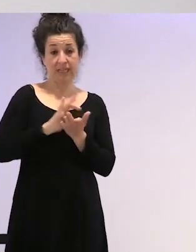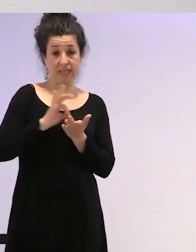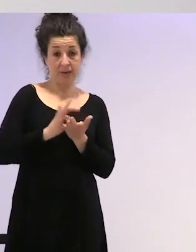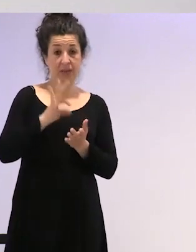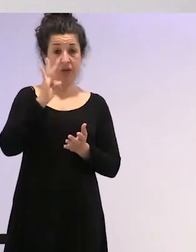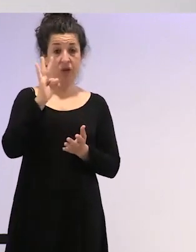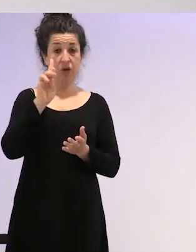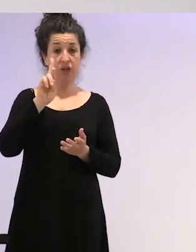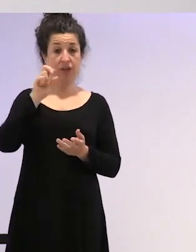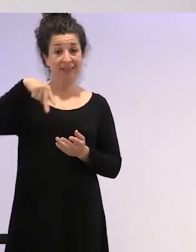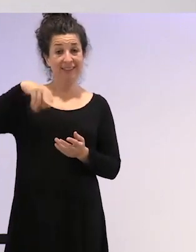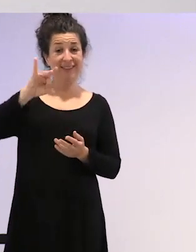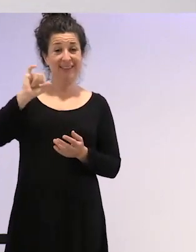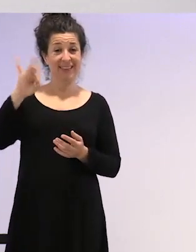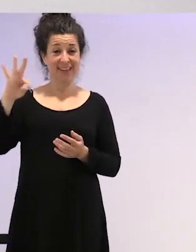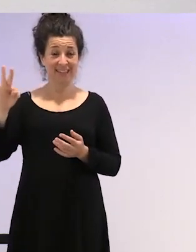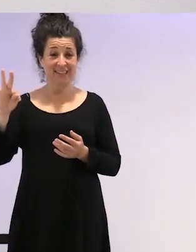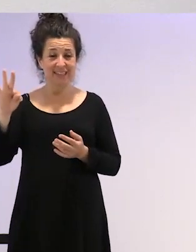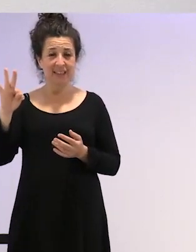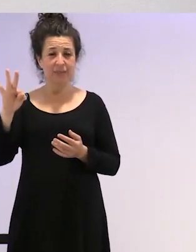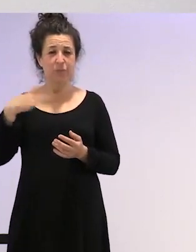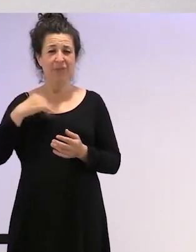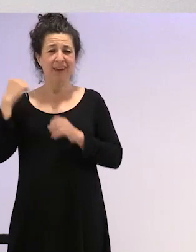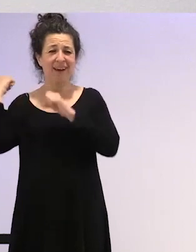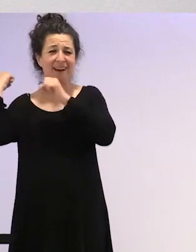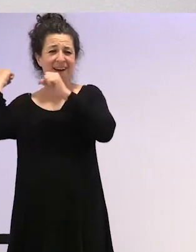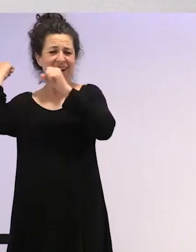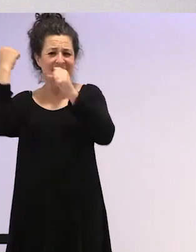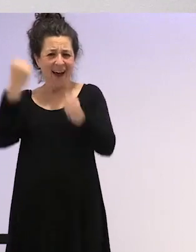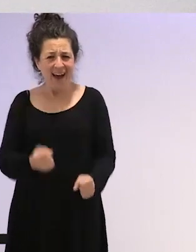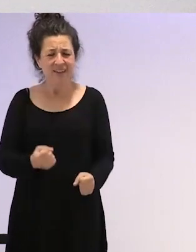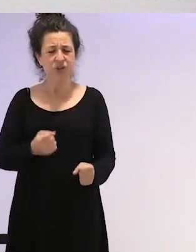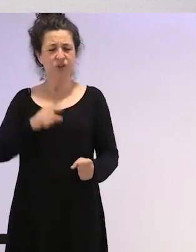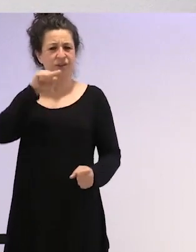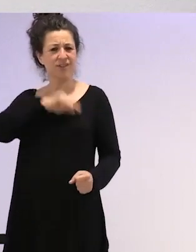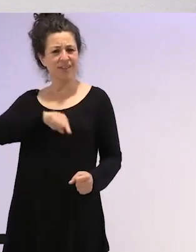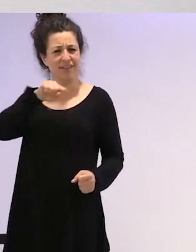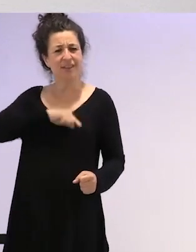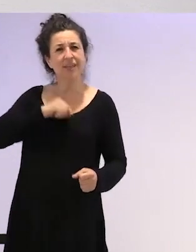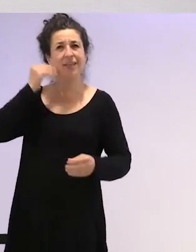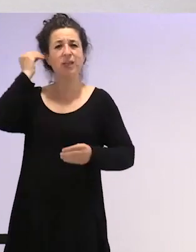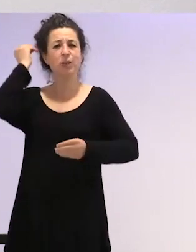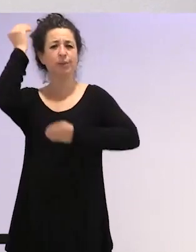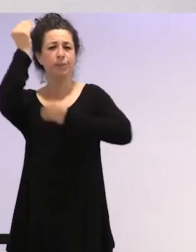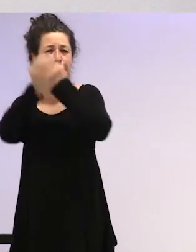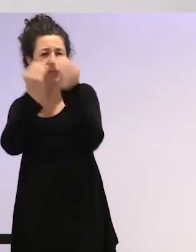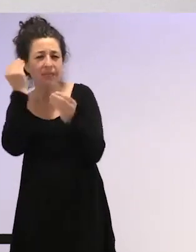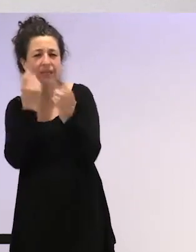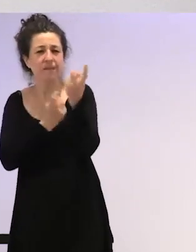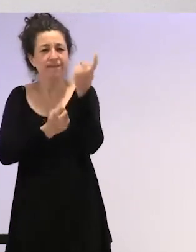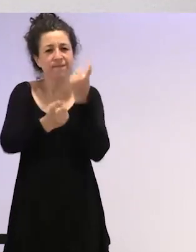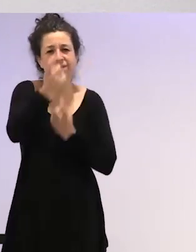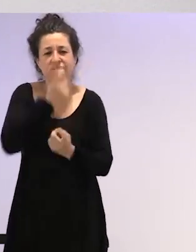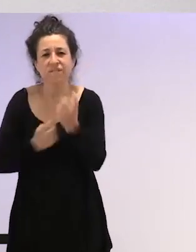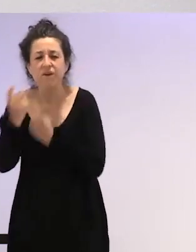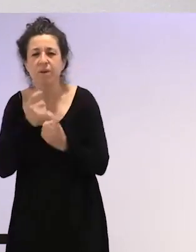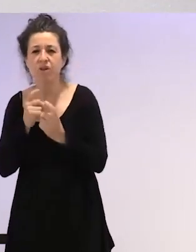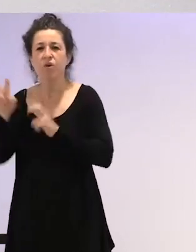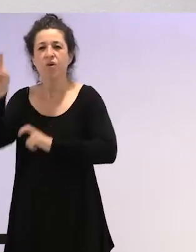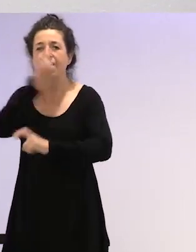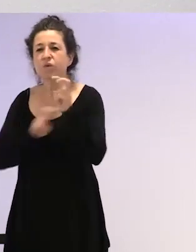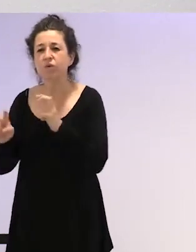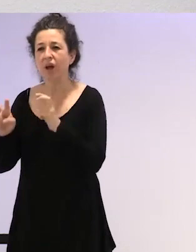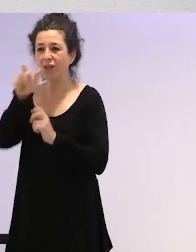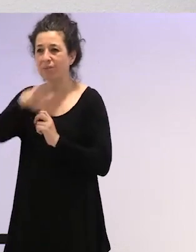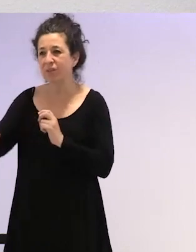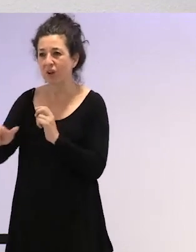años probablemente sintiendo, pensando, información, buscando iguales que le